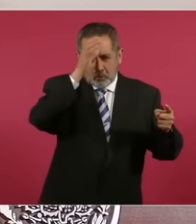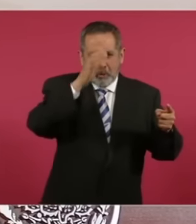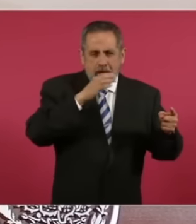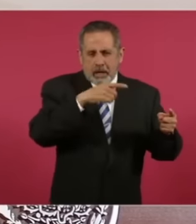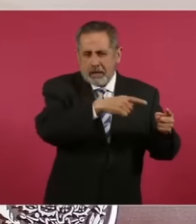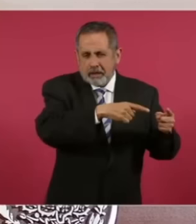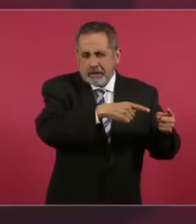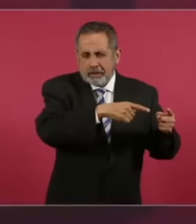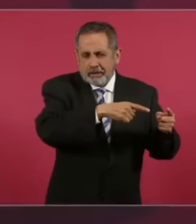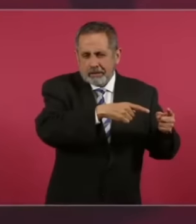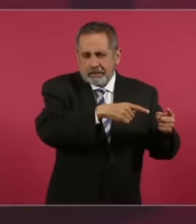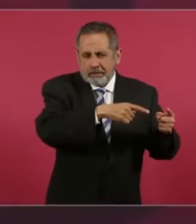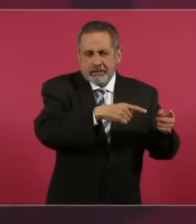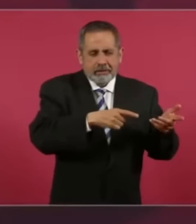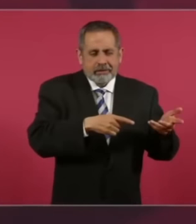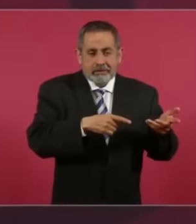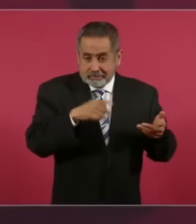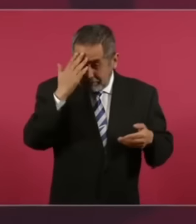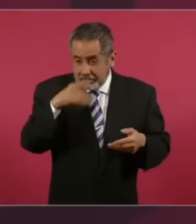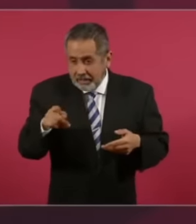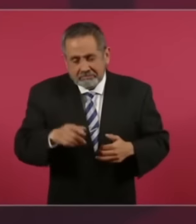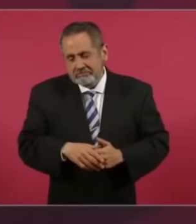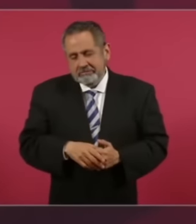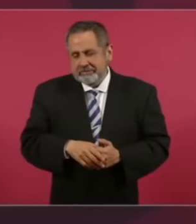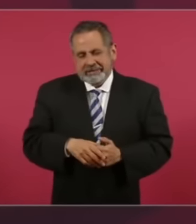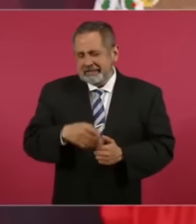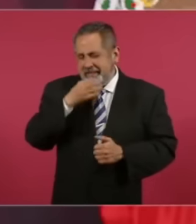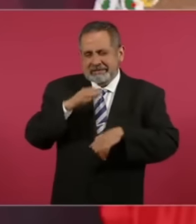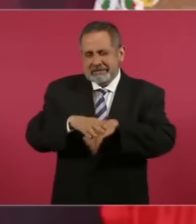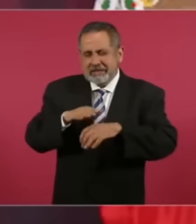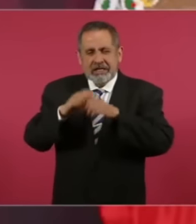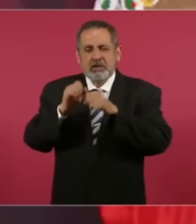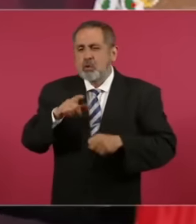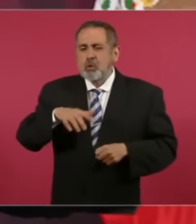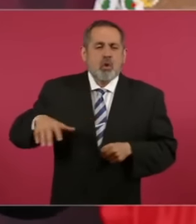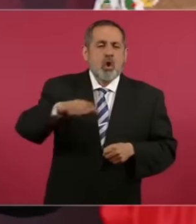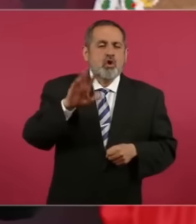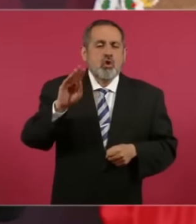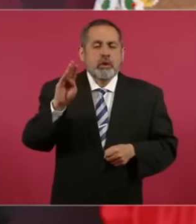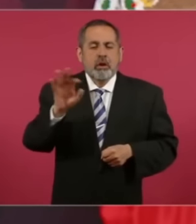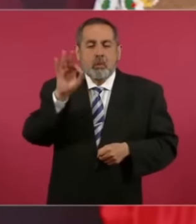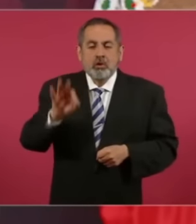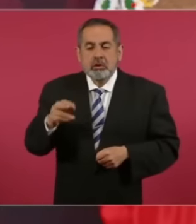Les puedo garantizar que el 90 por ciento no se enteró